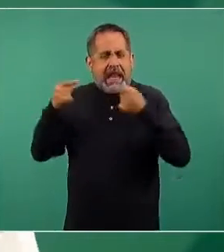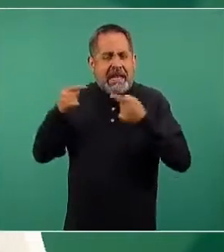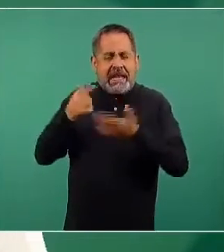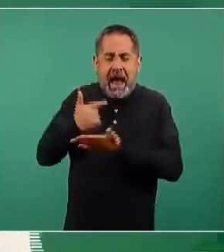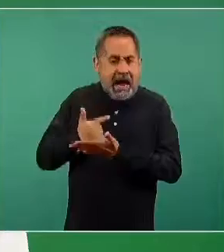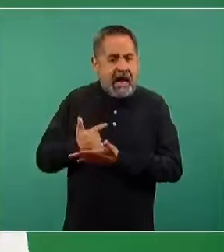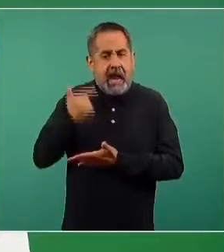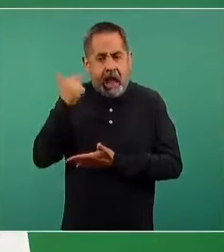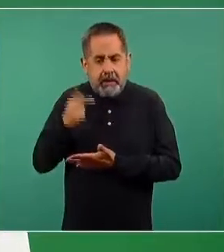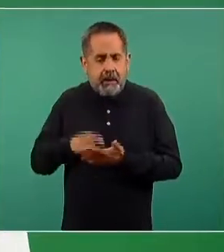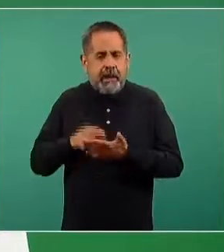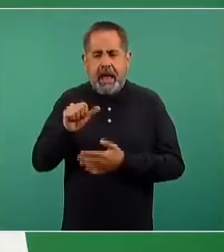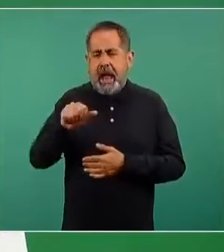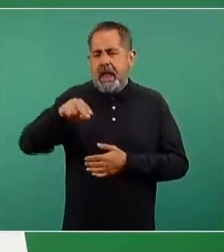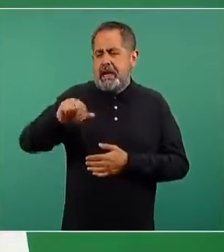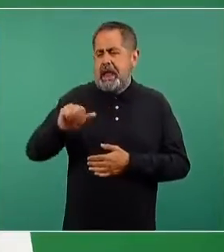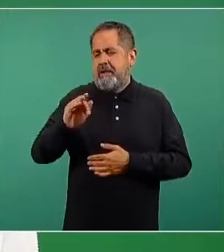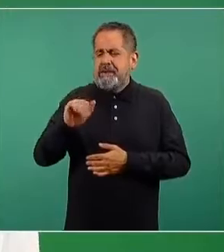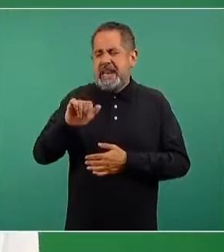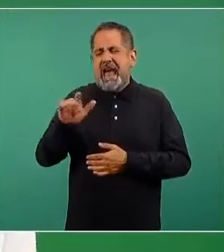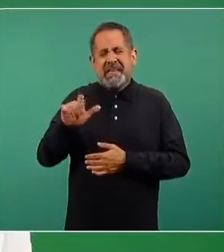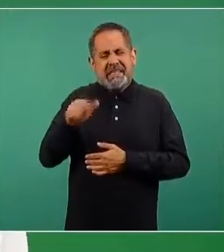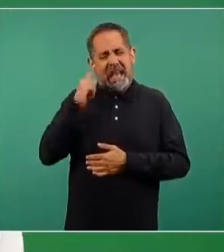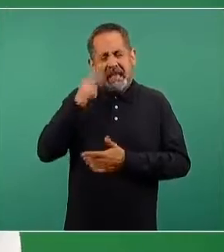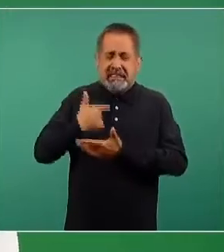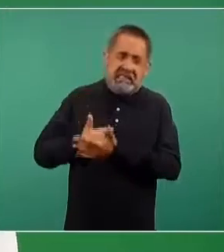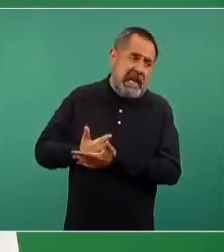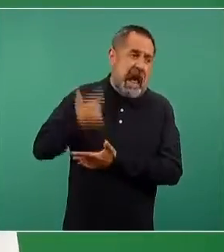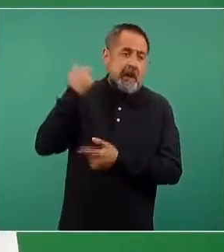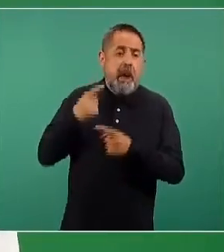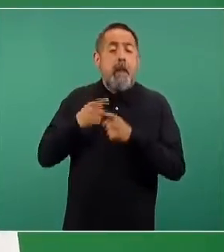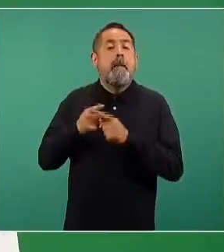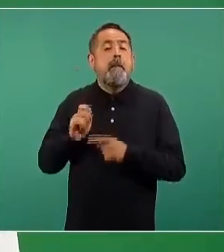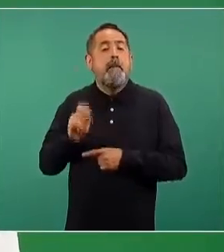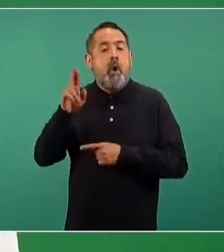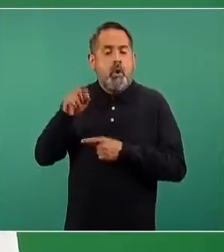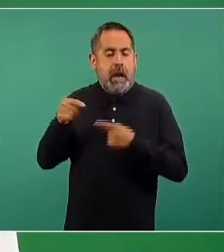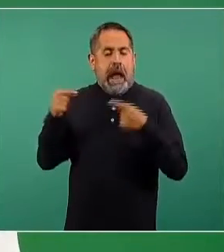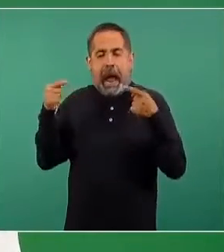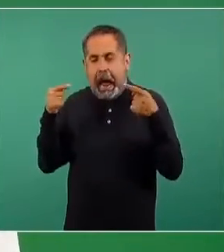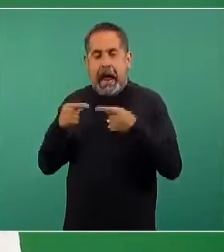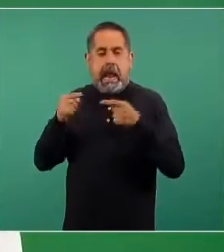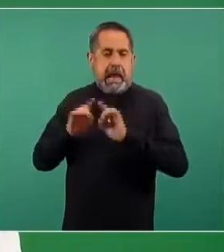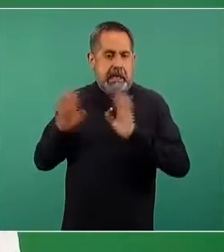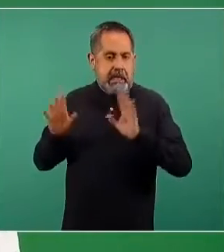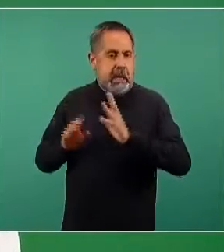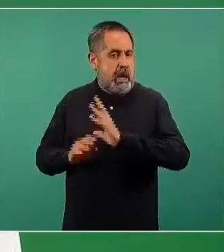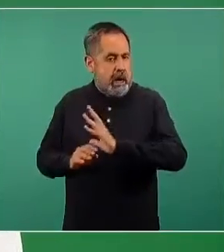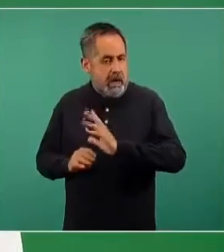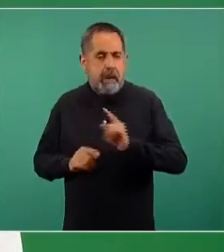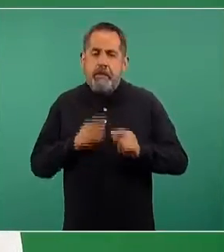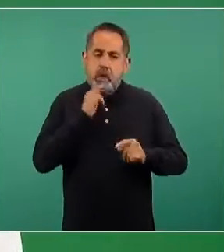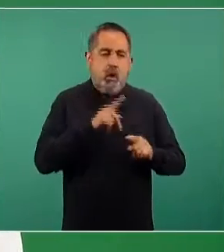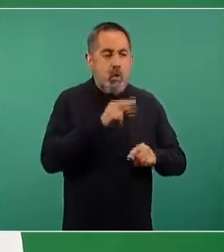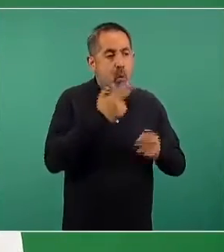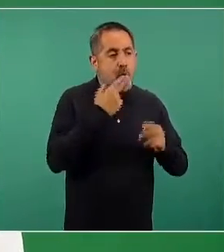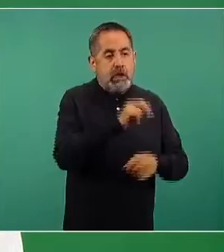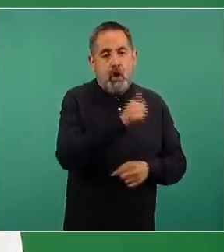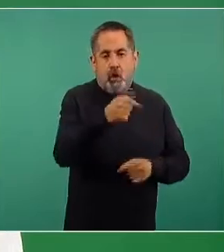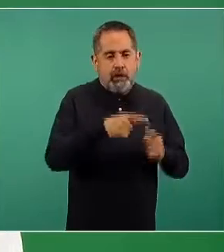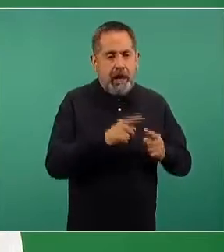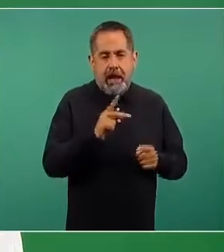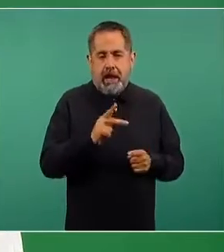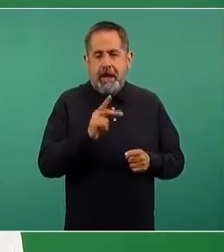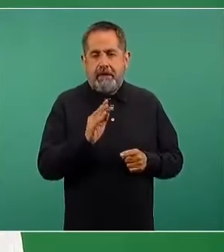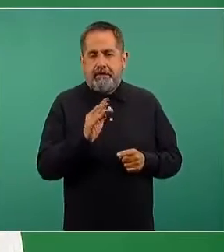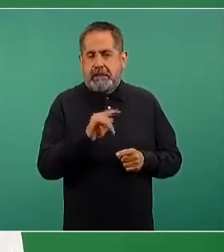grave, anafilaxia, choque anafiláctico. Algunas de las razones o de los productos